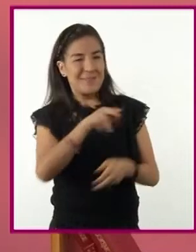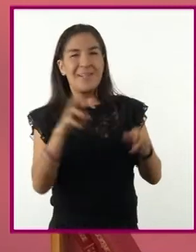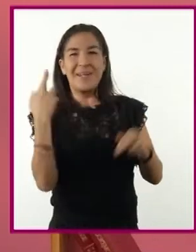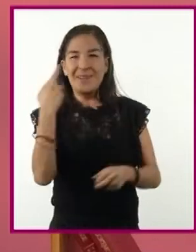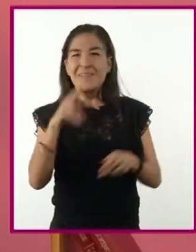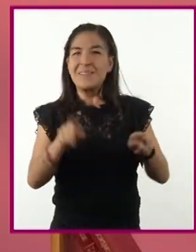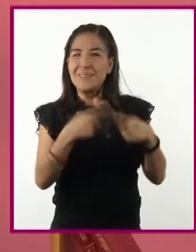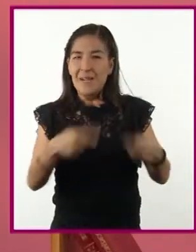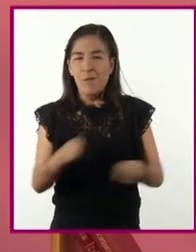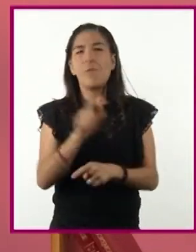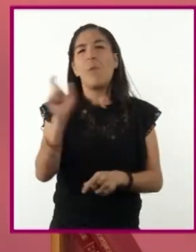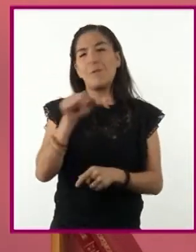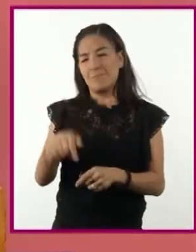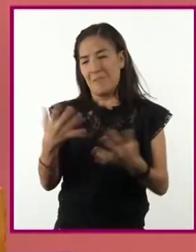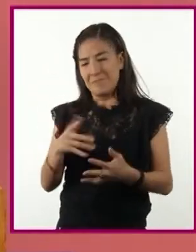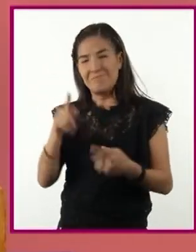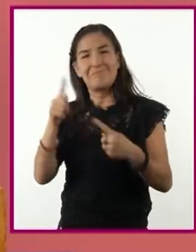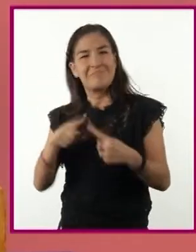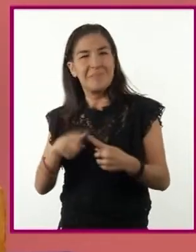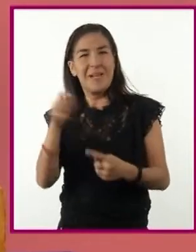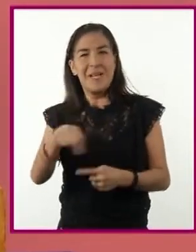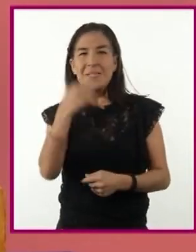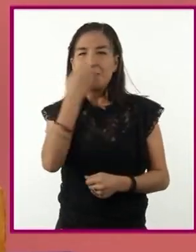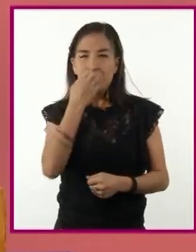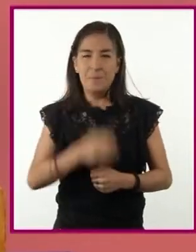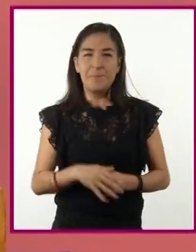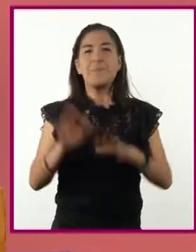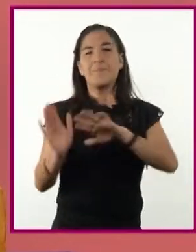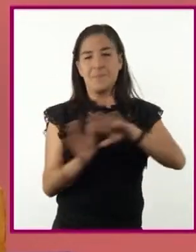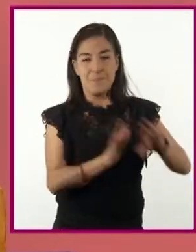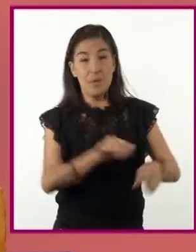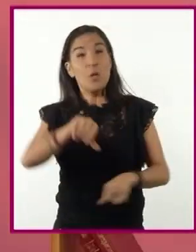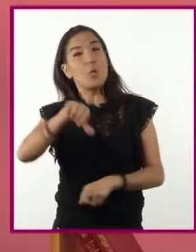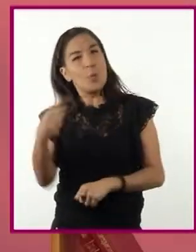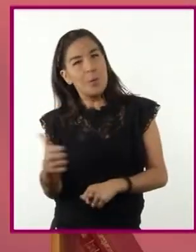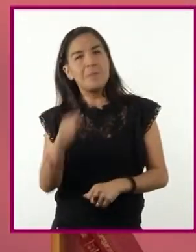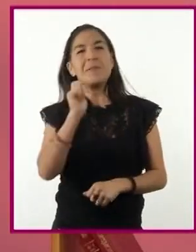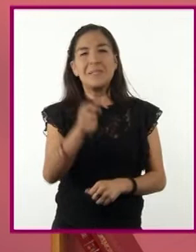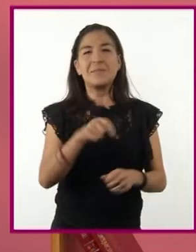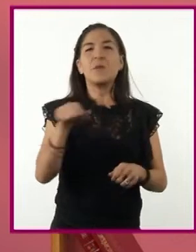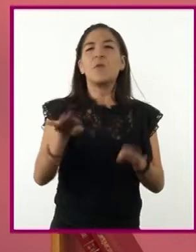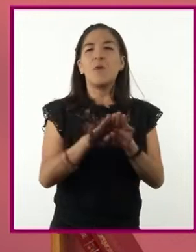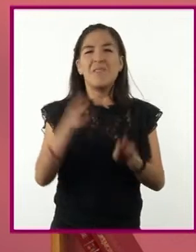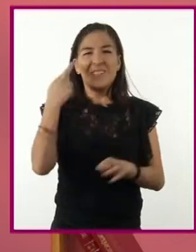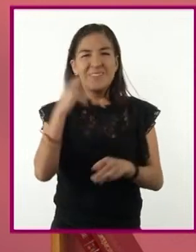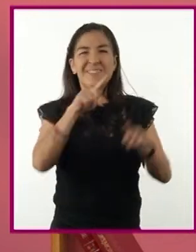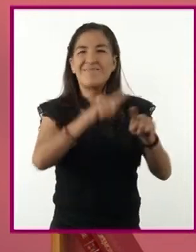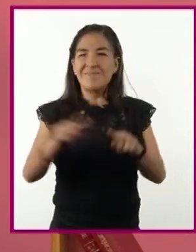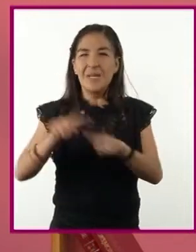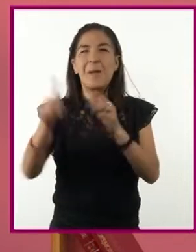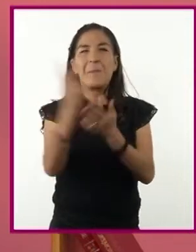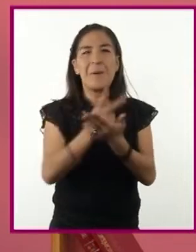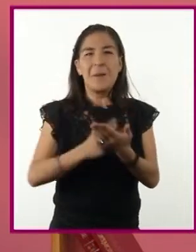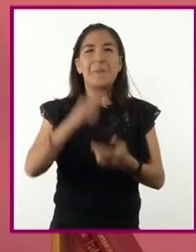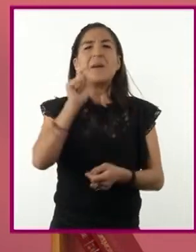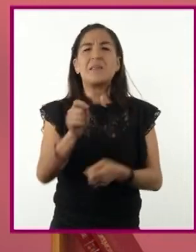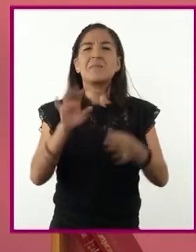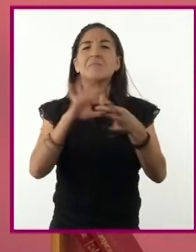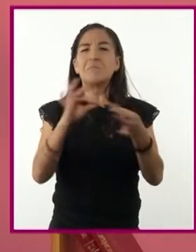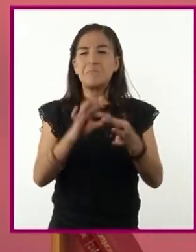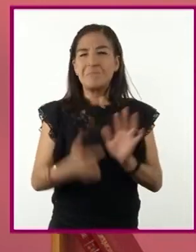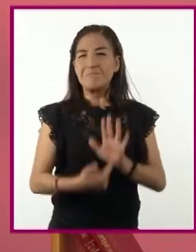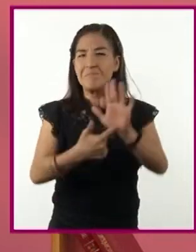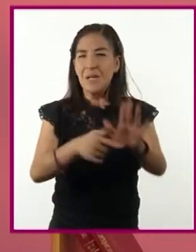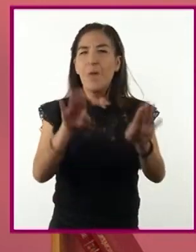realizan sus tareas escolares. Por otra parte, la diversidad de estaciones y de programas de radio ofrece